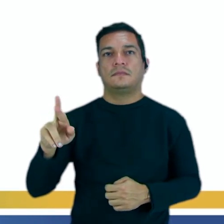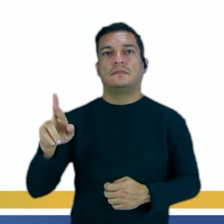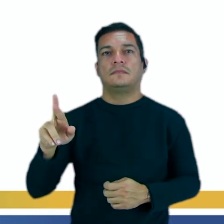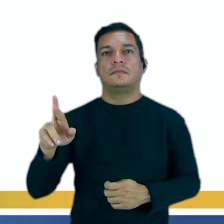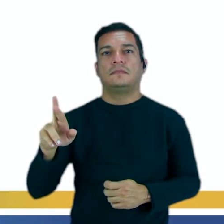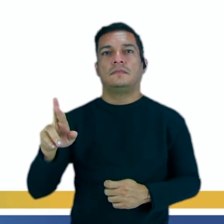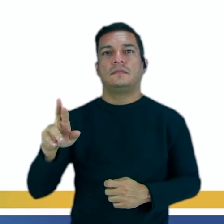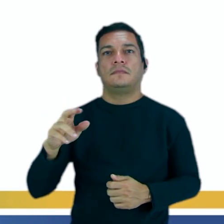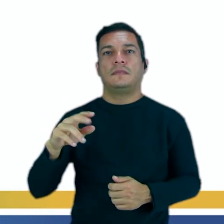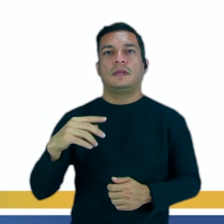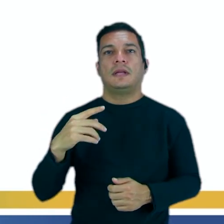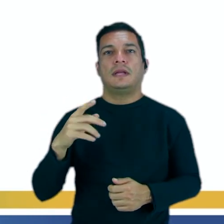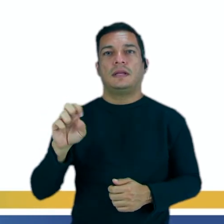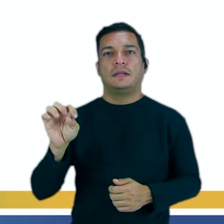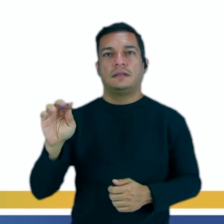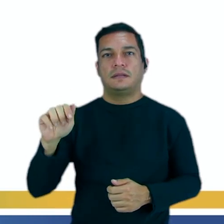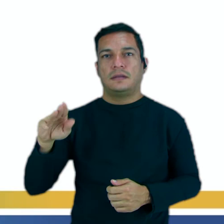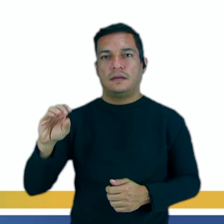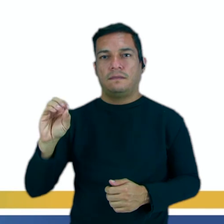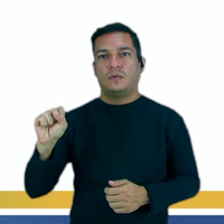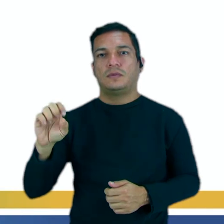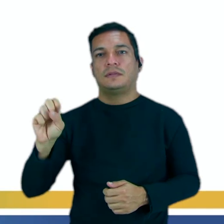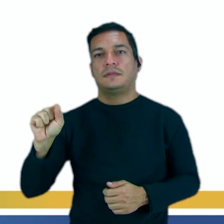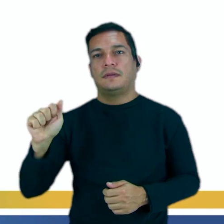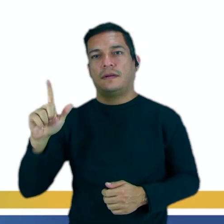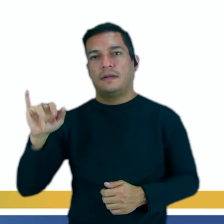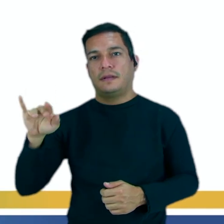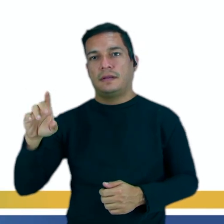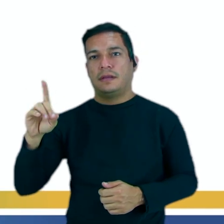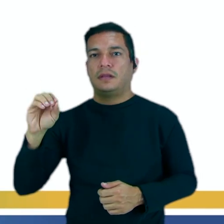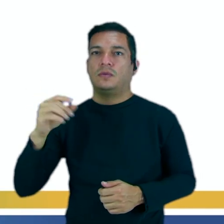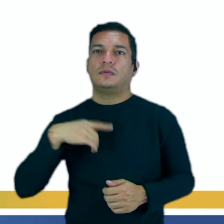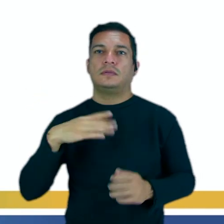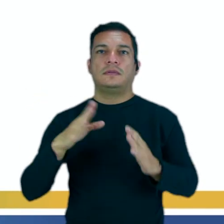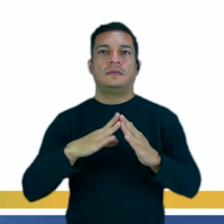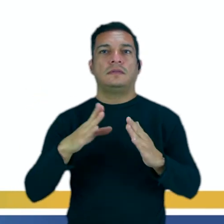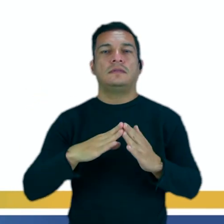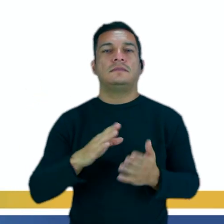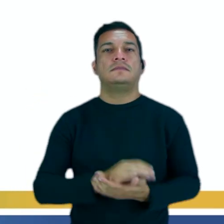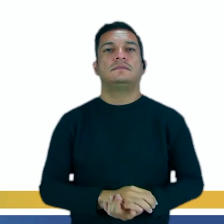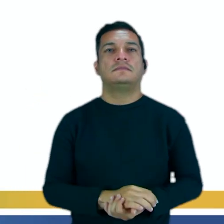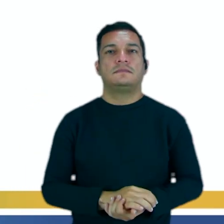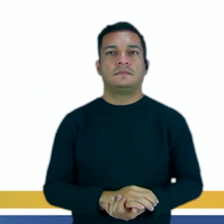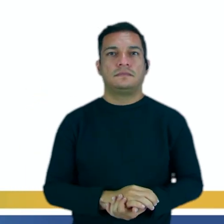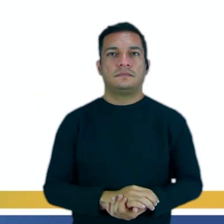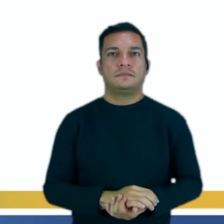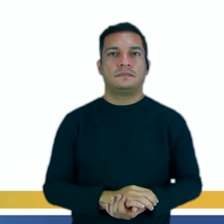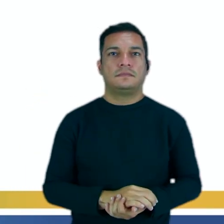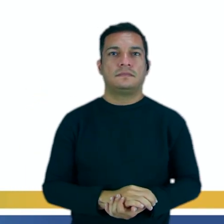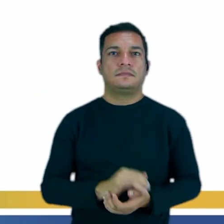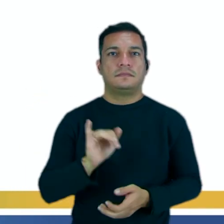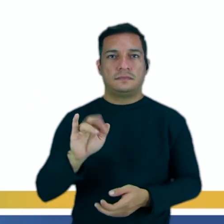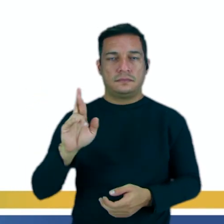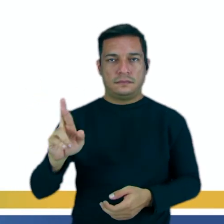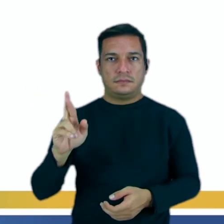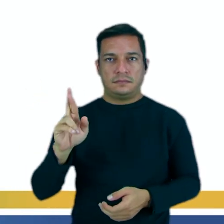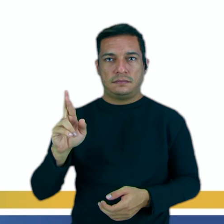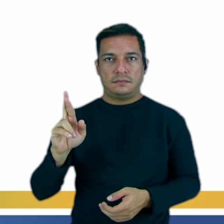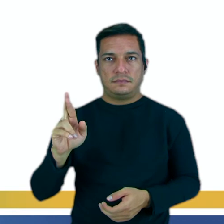sería? Ahora mismo estamos saliendo de casa, ¿sí? Terminación IR, entonces pongo la